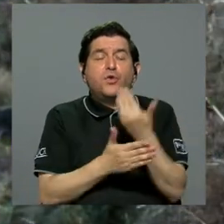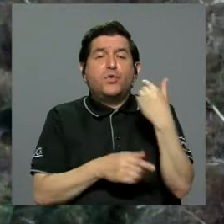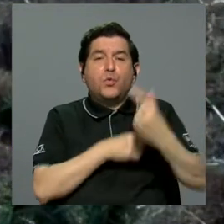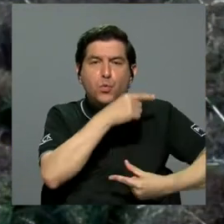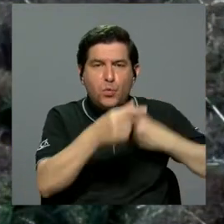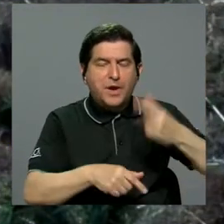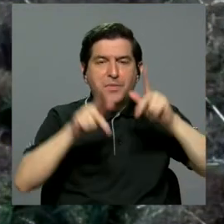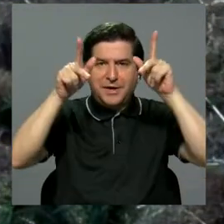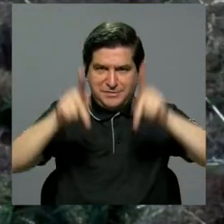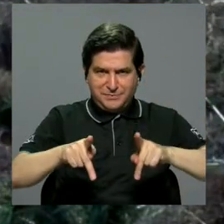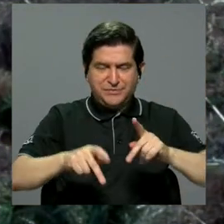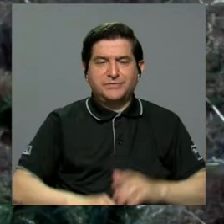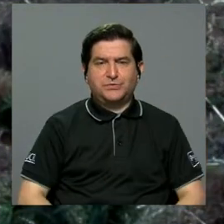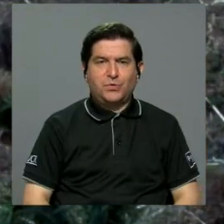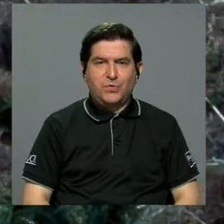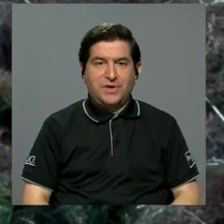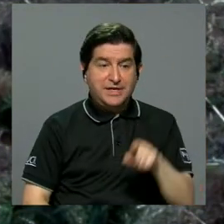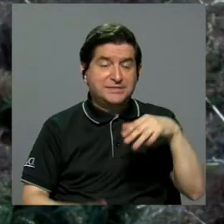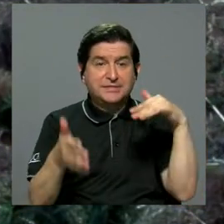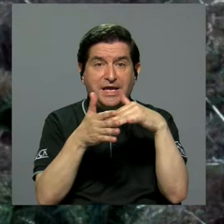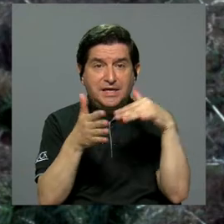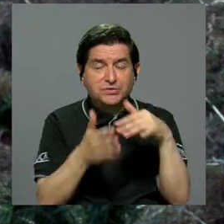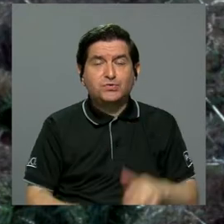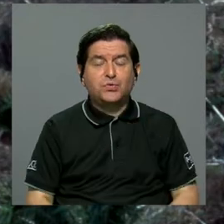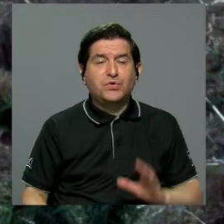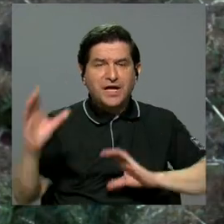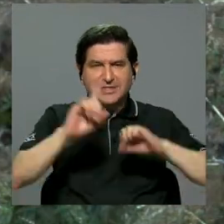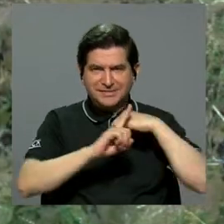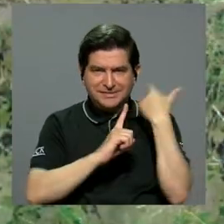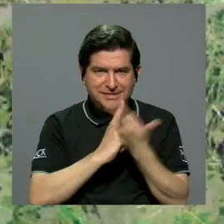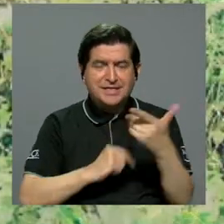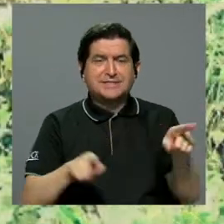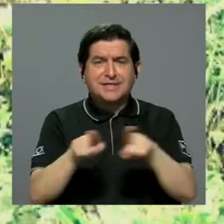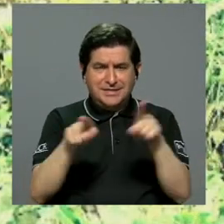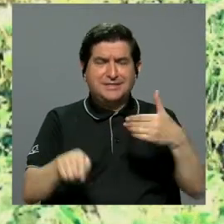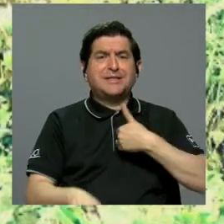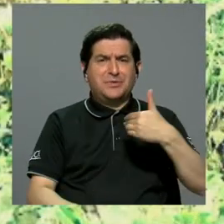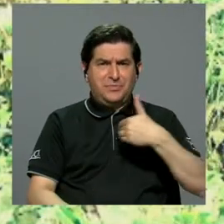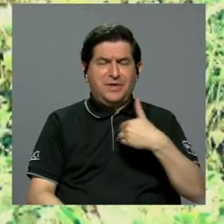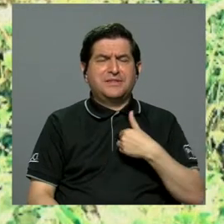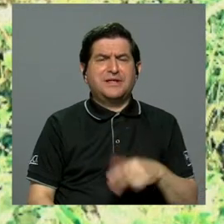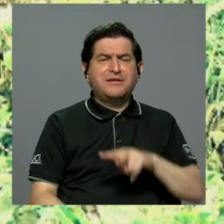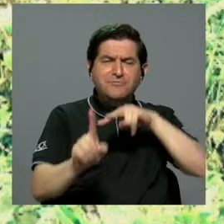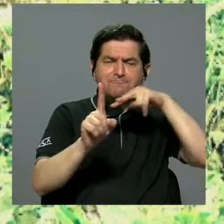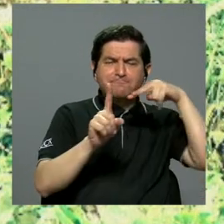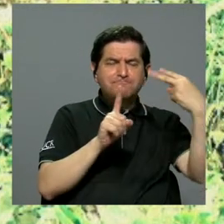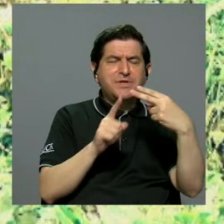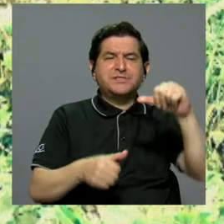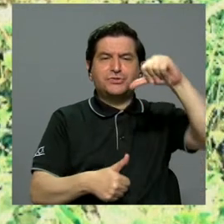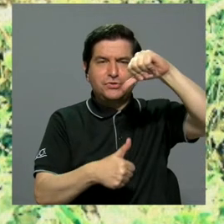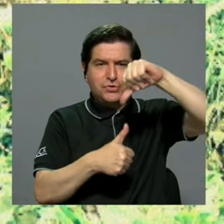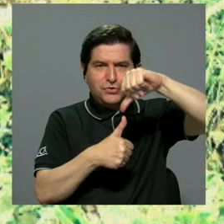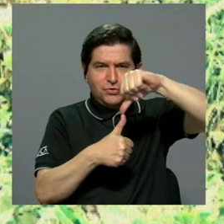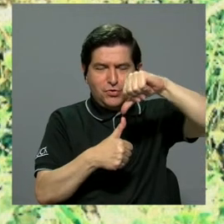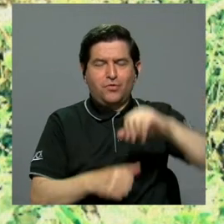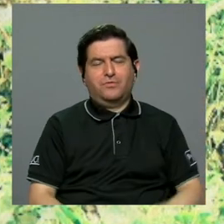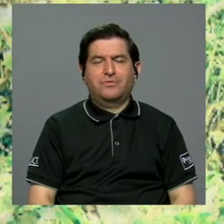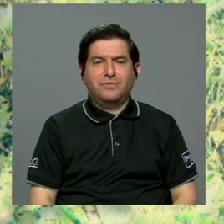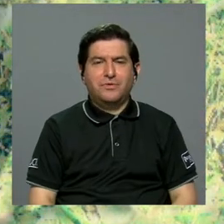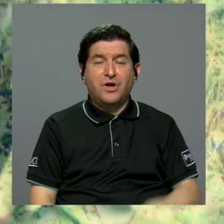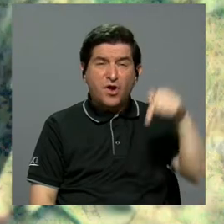nuevas generaciones de personas que estudian en las ciencias sociales tengan también una visión centroamericana.